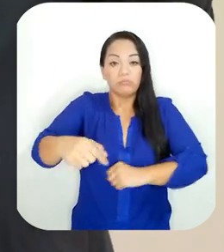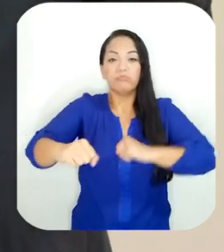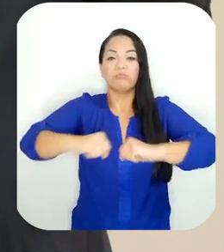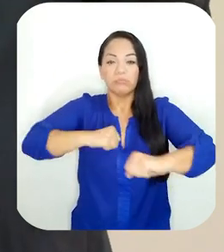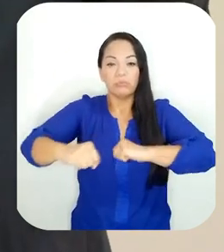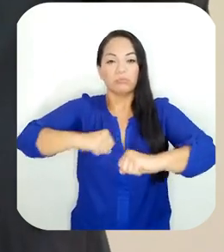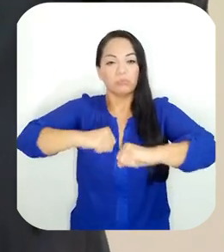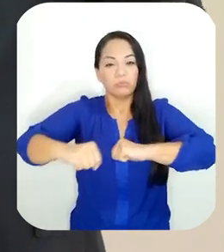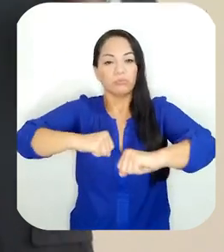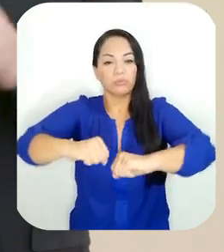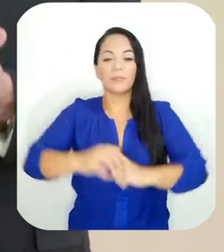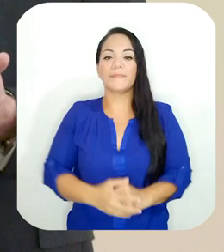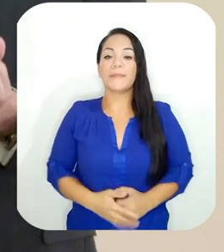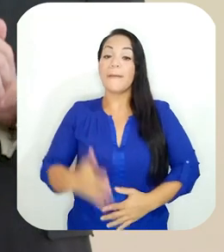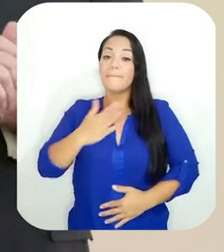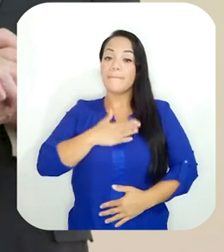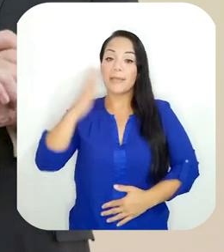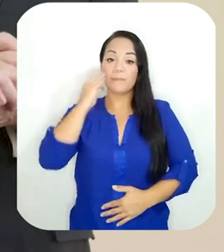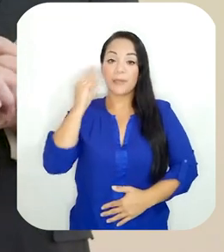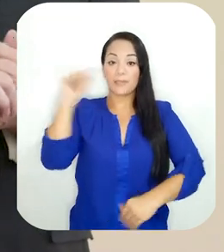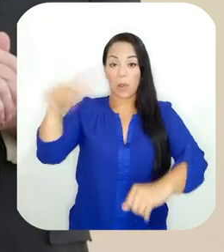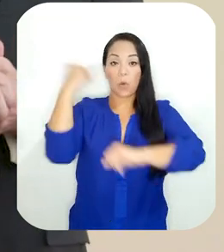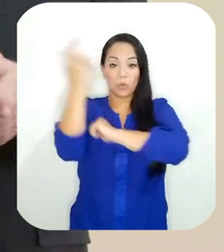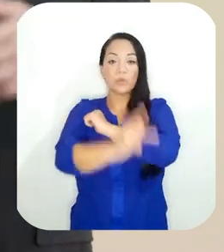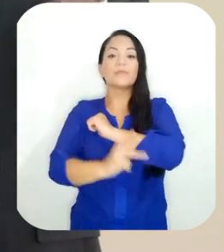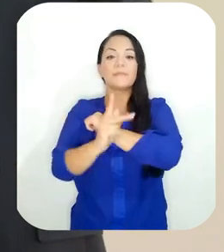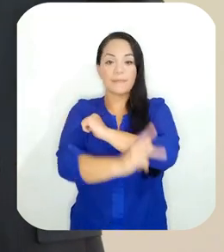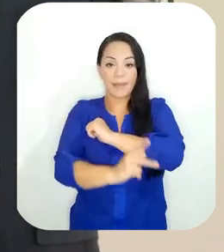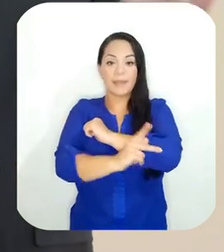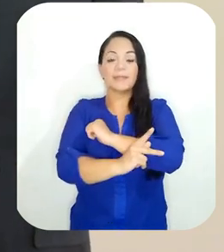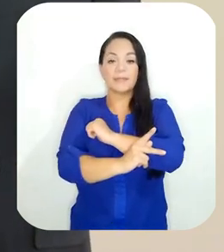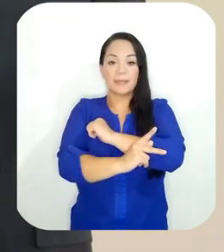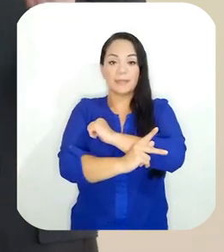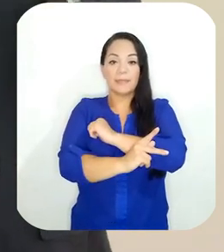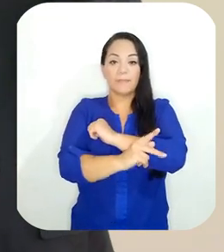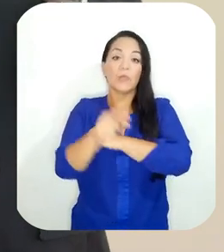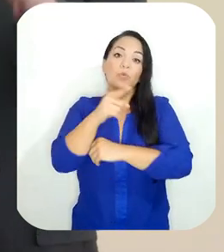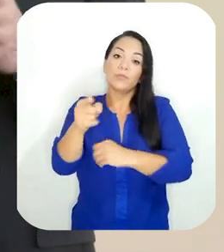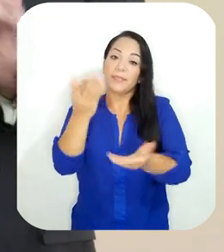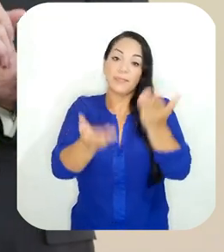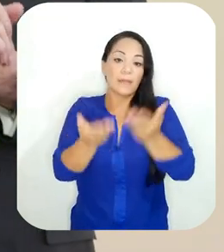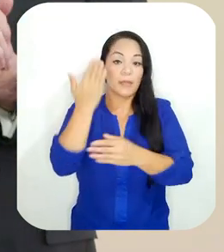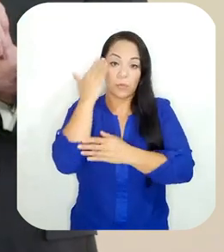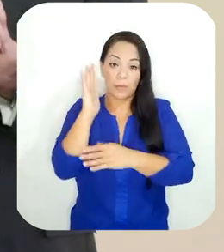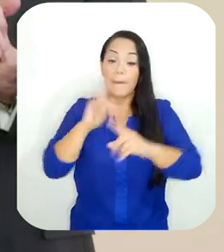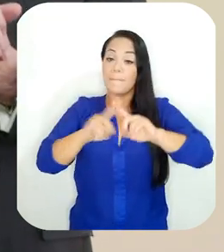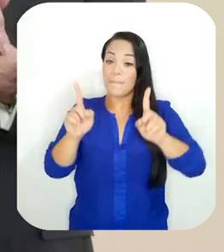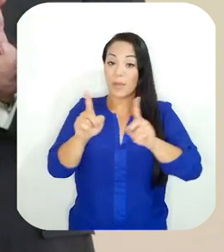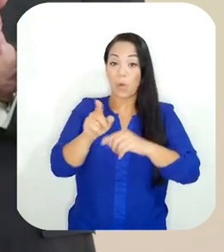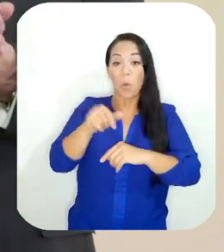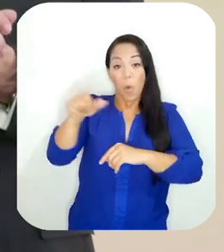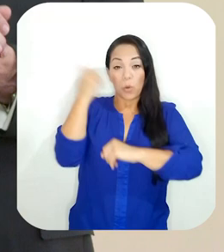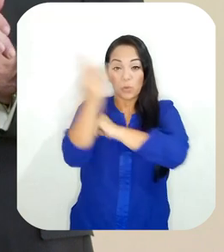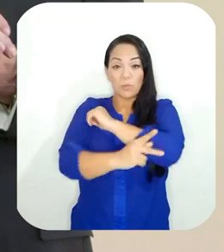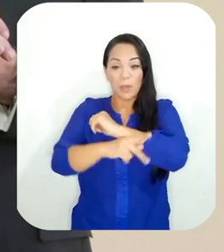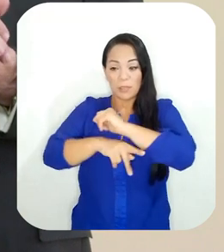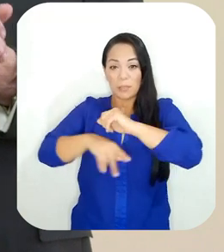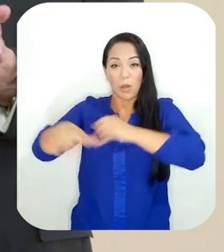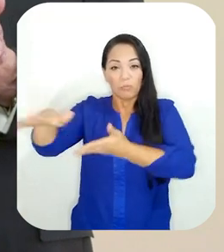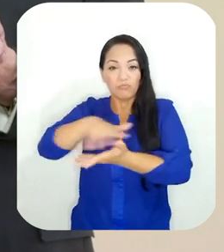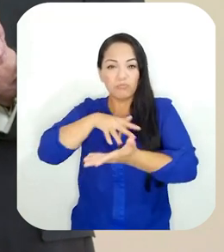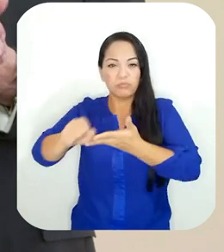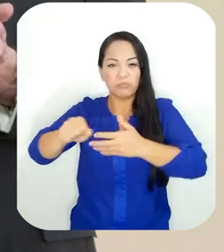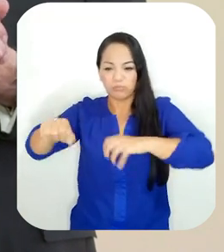En puro movimiento. Mi experiencia en otros países, y ustedes lo saben, es que los desastres